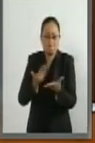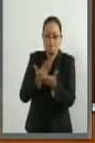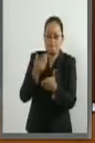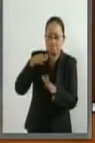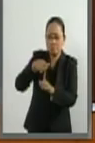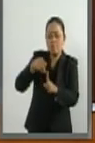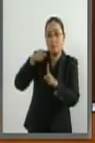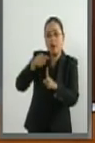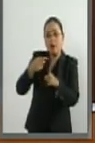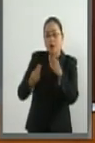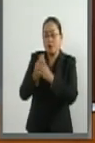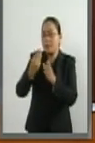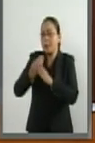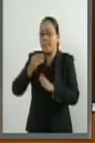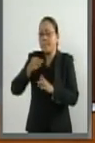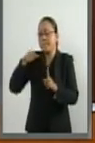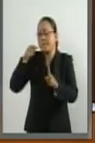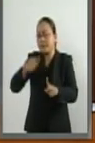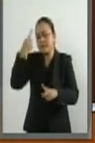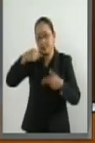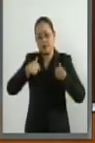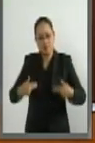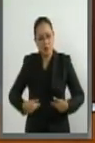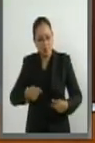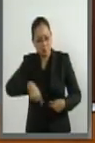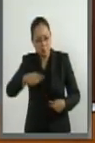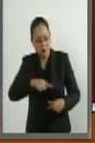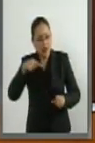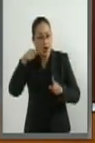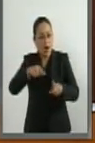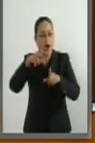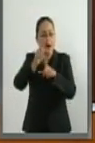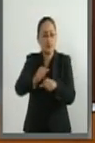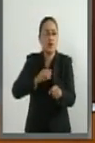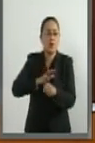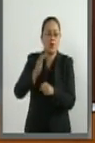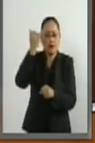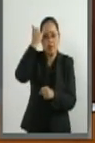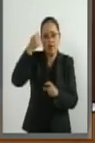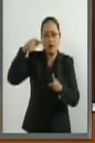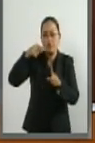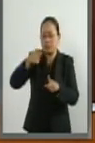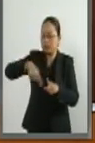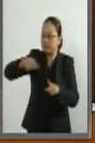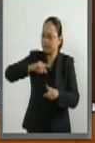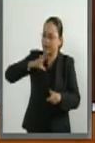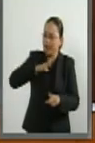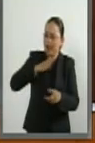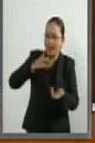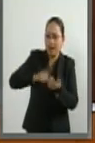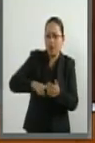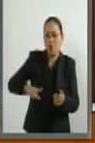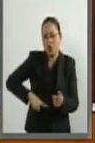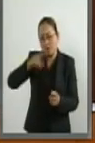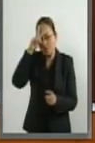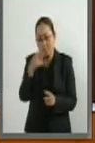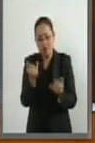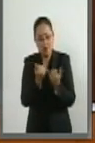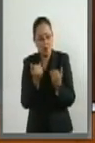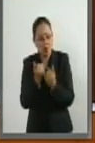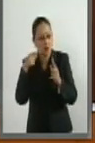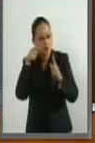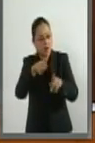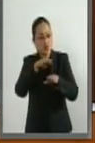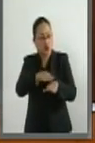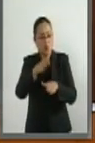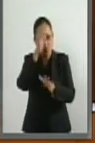causas de la humanidad y también para conseguir los principios y los objetivos que traza el Gobierno de la República en